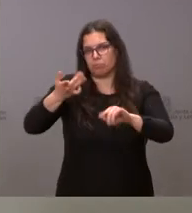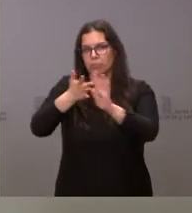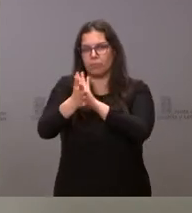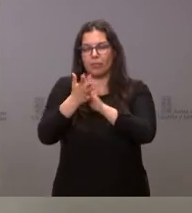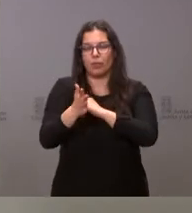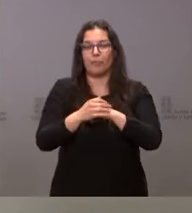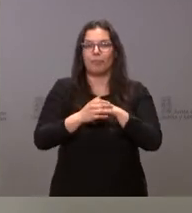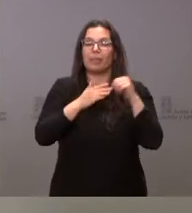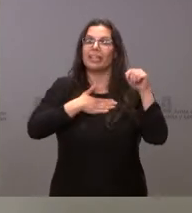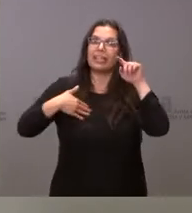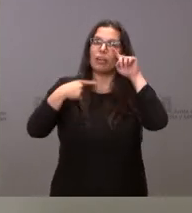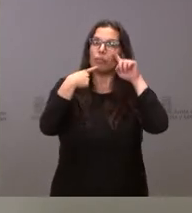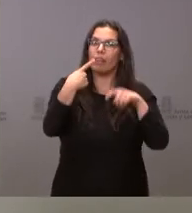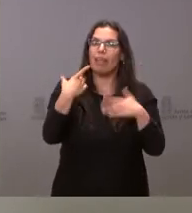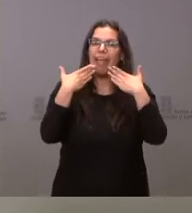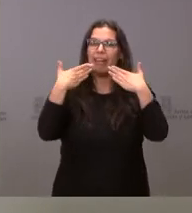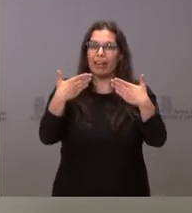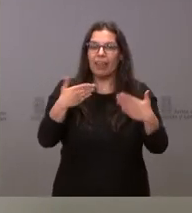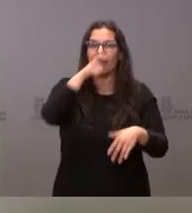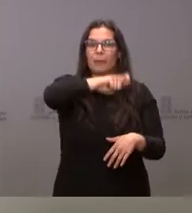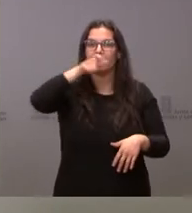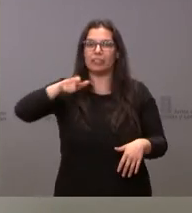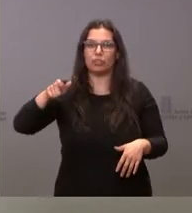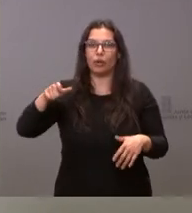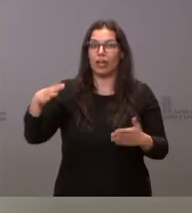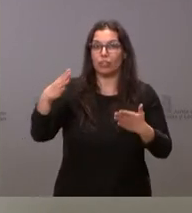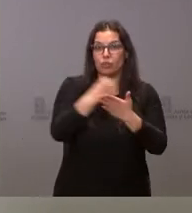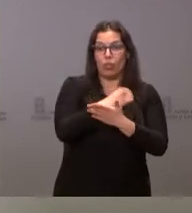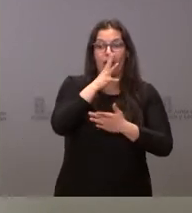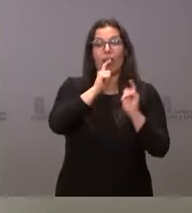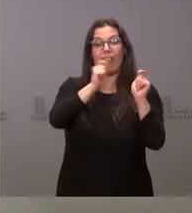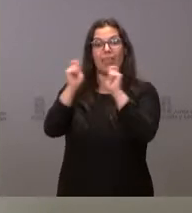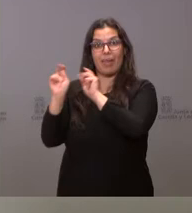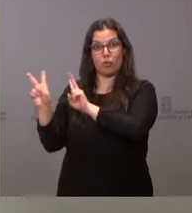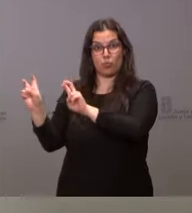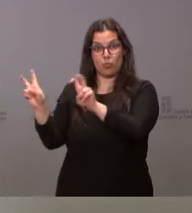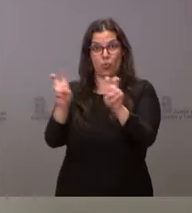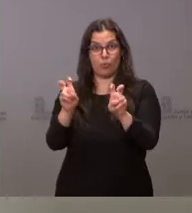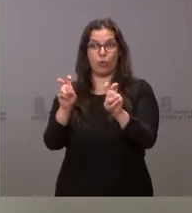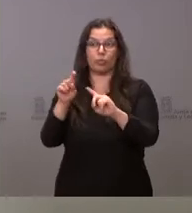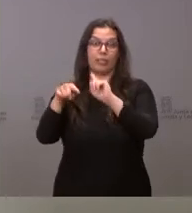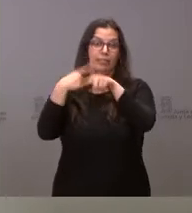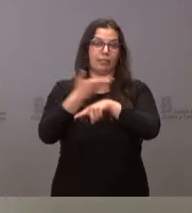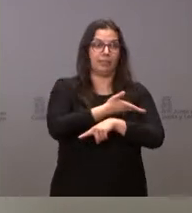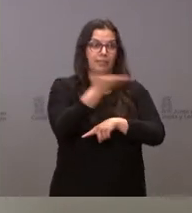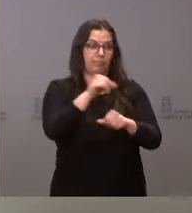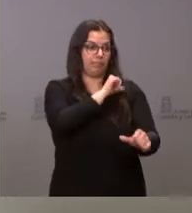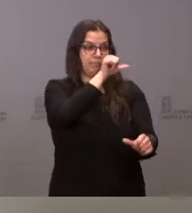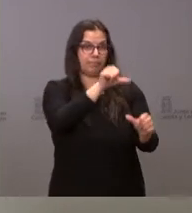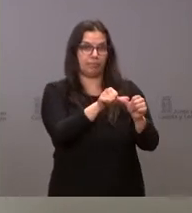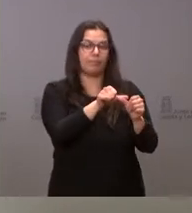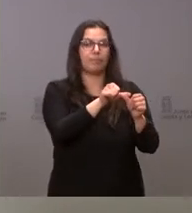agradecimiento a todas las personas que, como consecuencia de estos nombramientos, han sido sustituidos en sus actuales